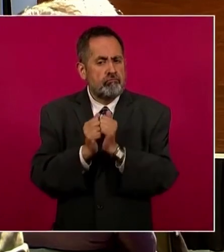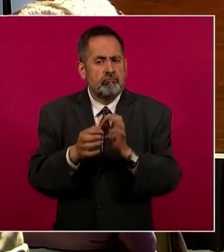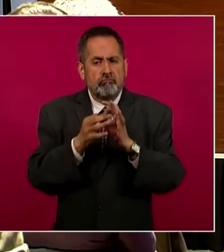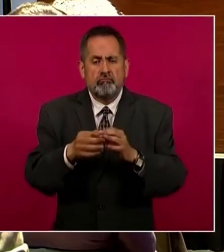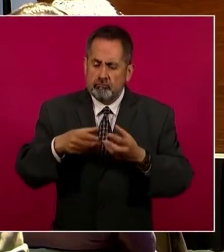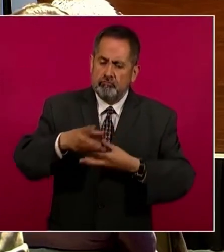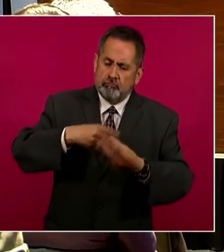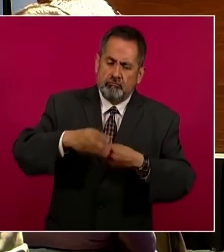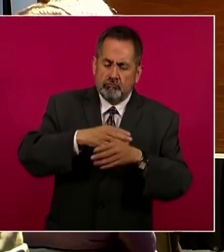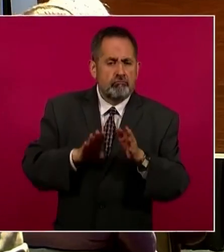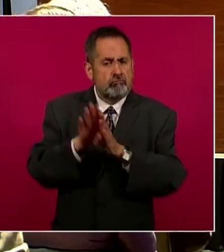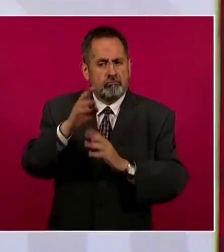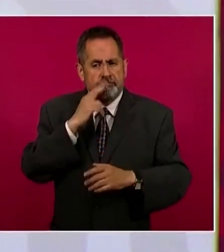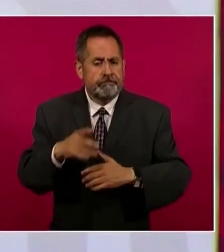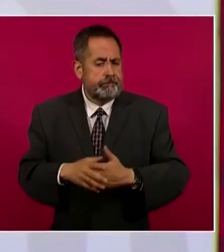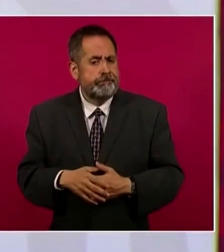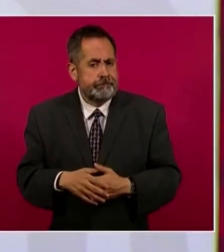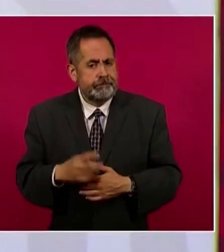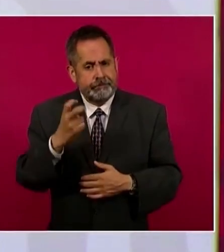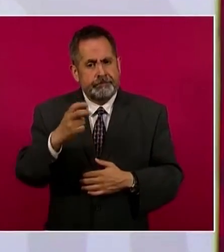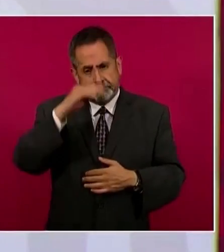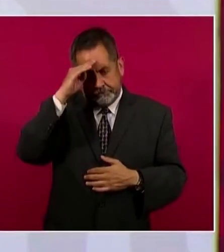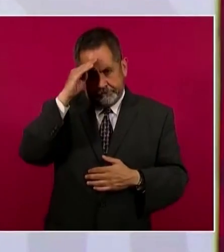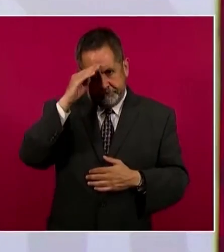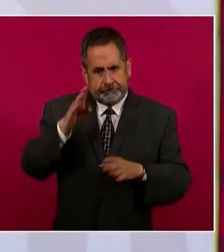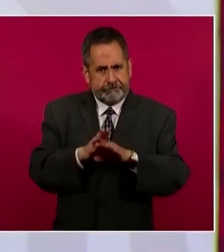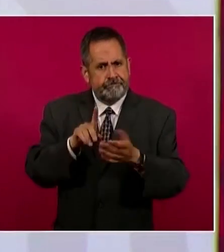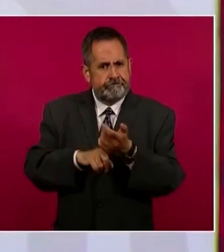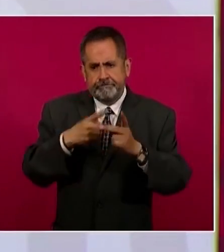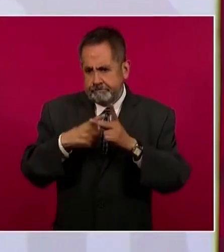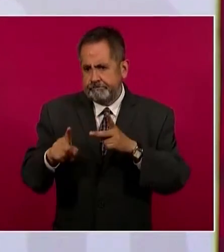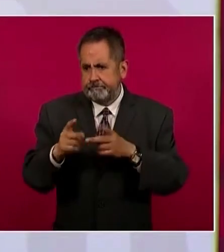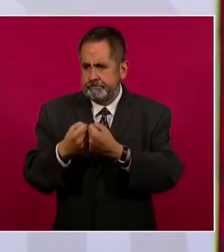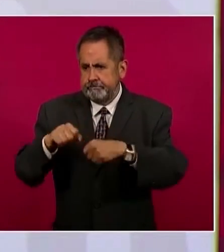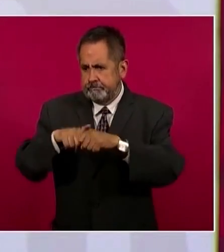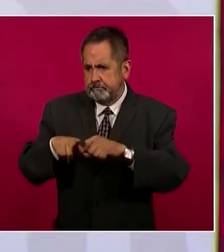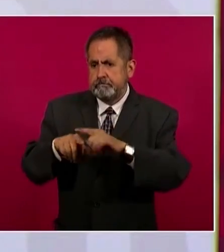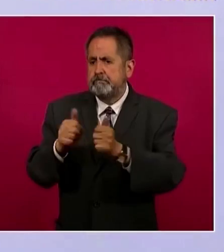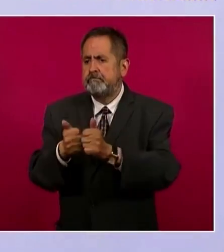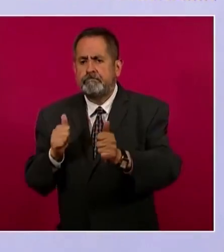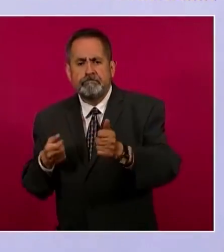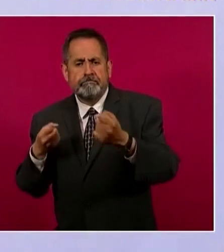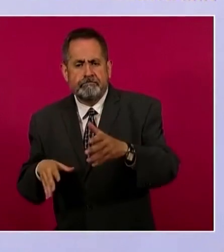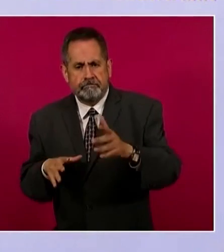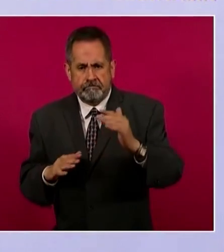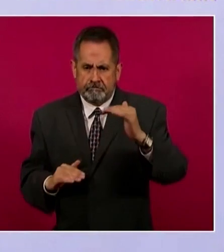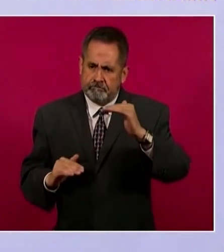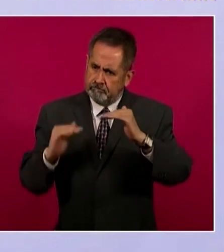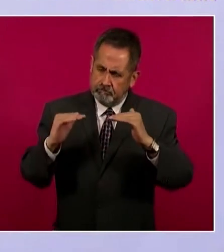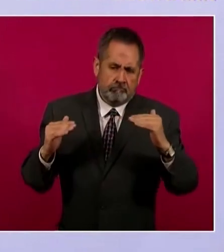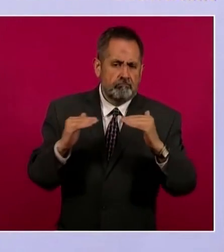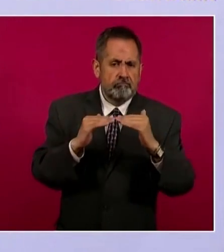sustentable. Pudiéramos decir que el piso sea el desarrollo social, que nadie se quede afuera, y el techo